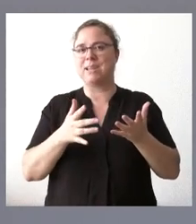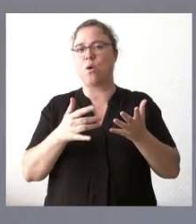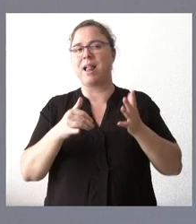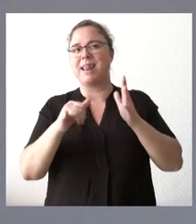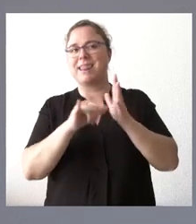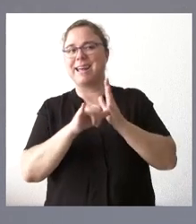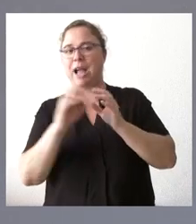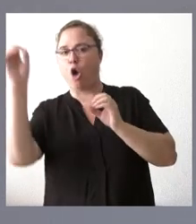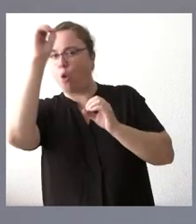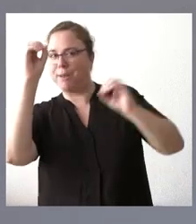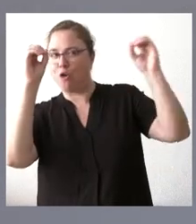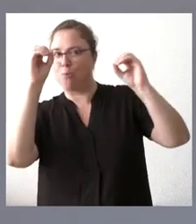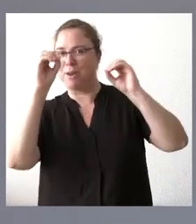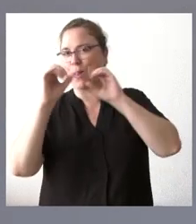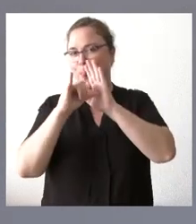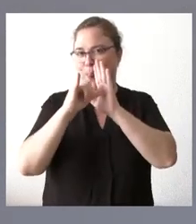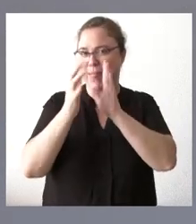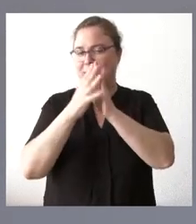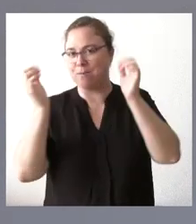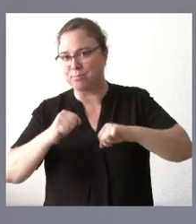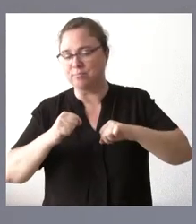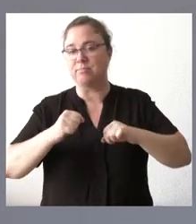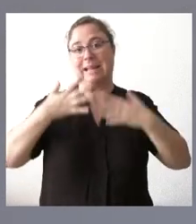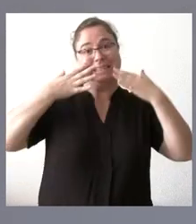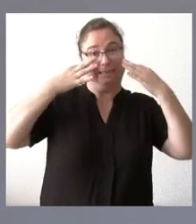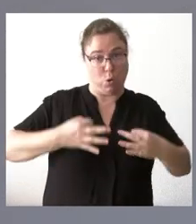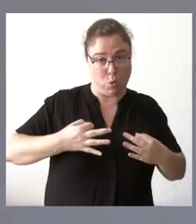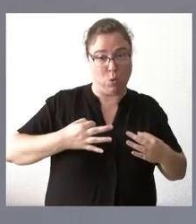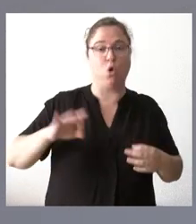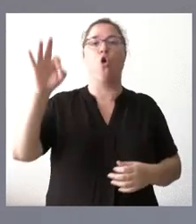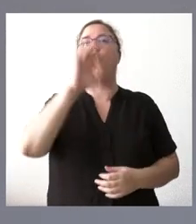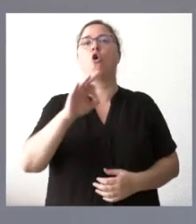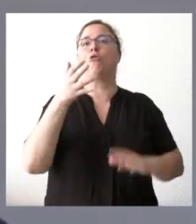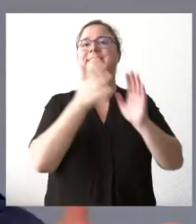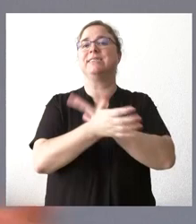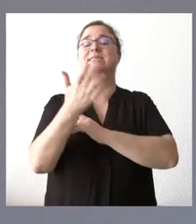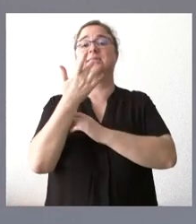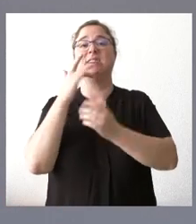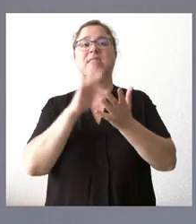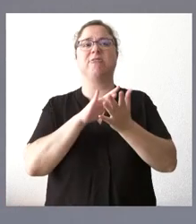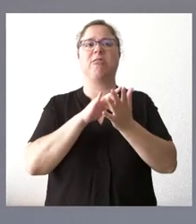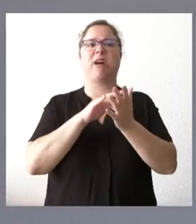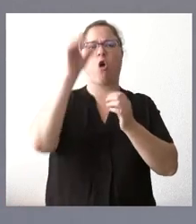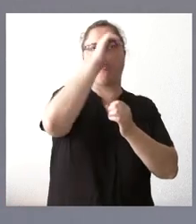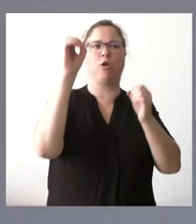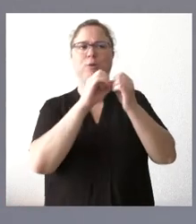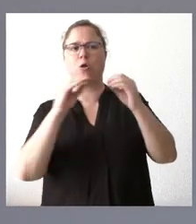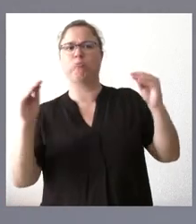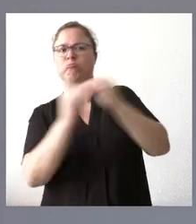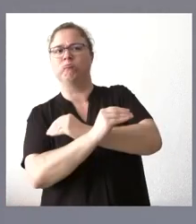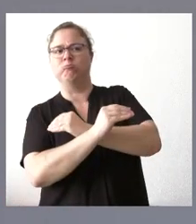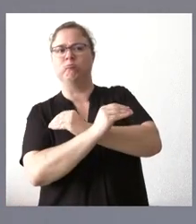posición de cada una de las partes sea un acuerdo seguro ni quiere decir que allí donde estemos más alejados el acuerdo sea imposible.